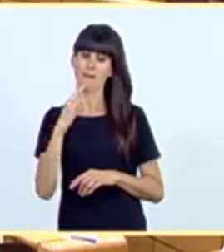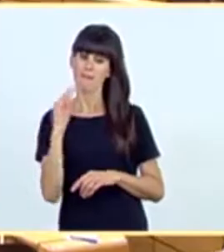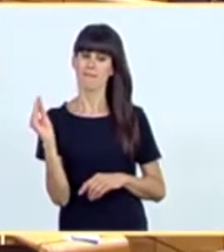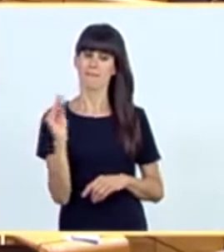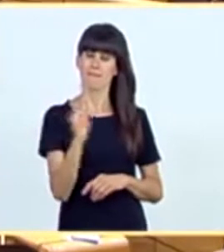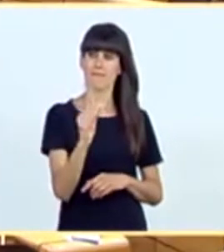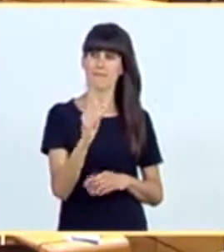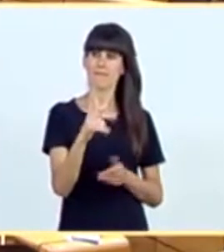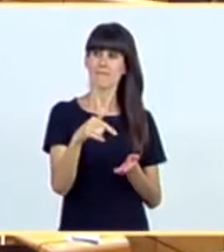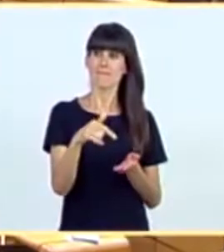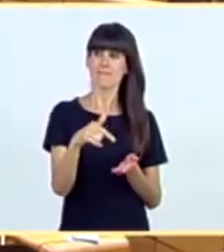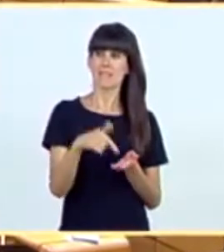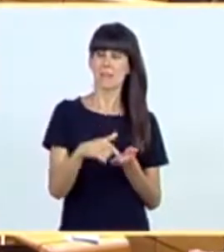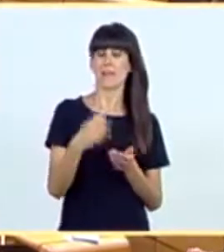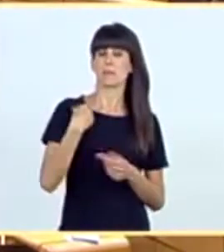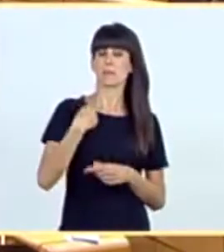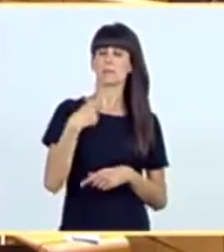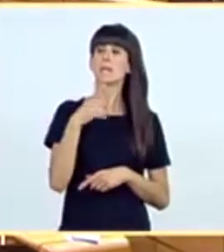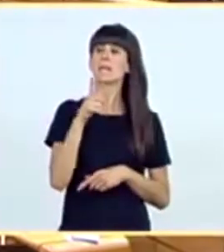tres minutos.